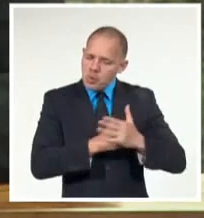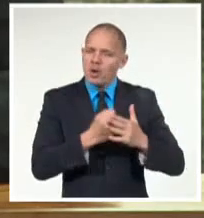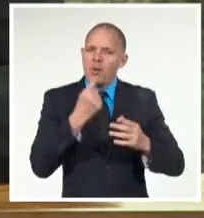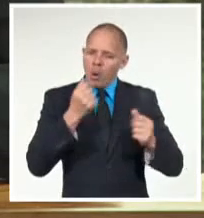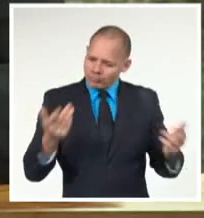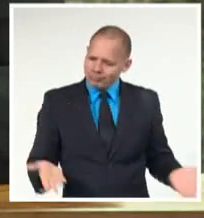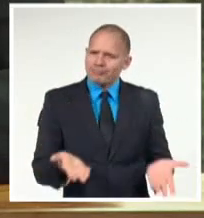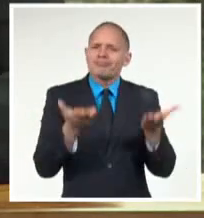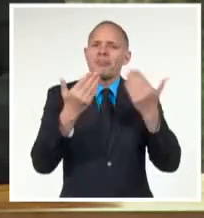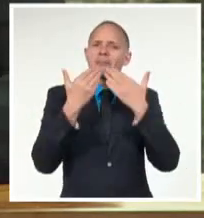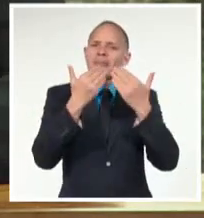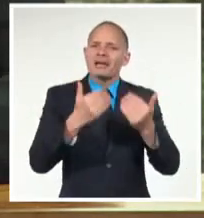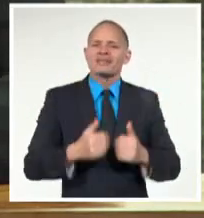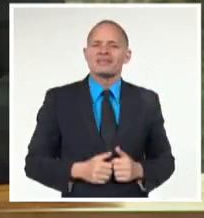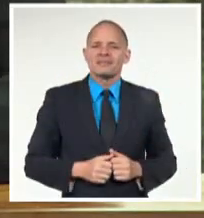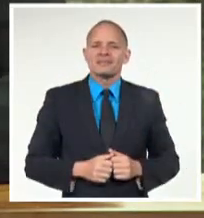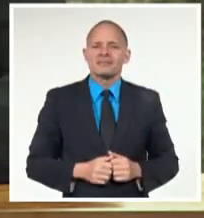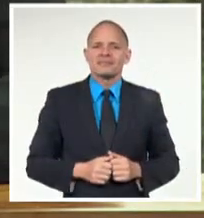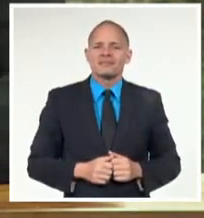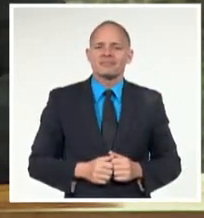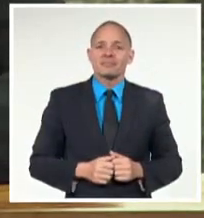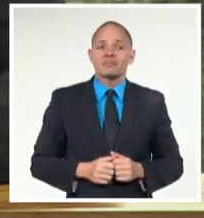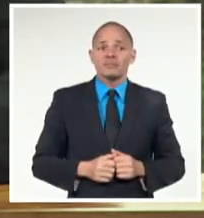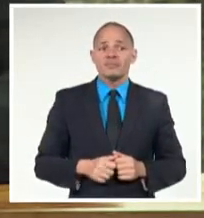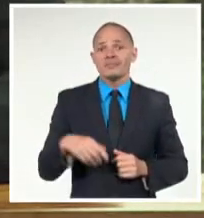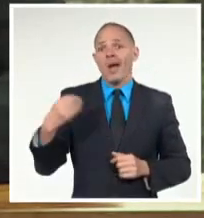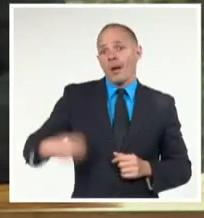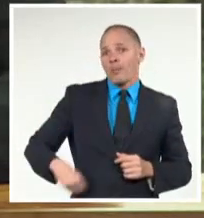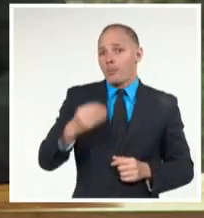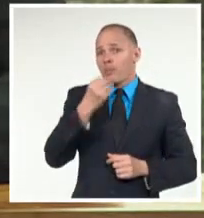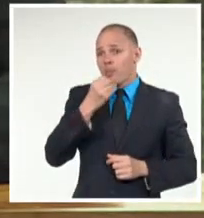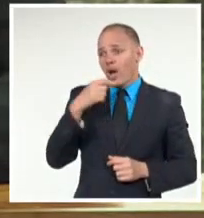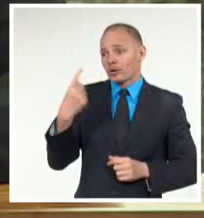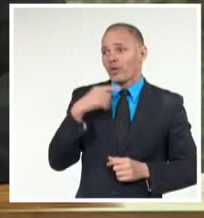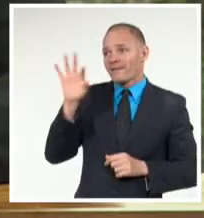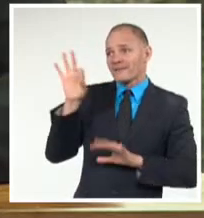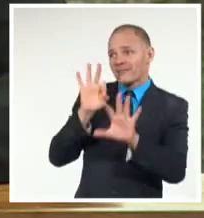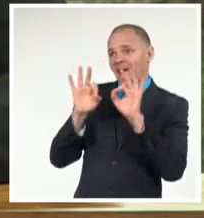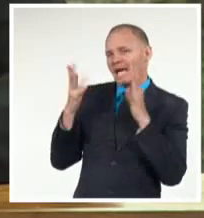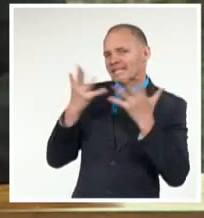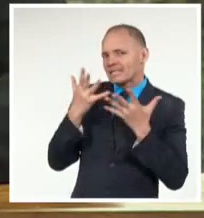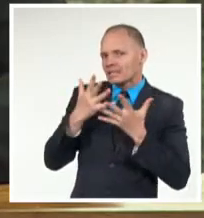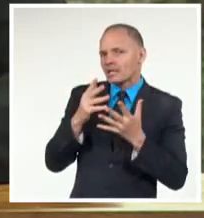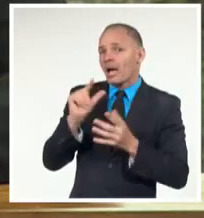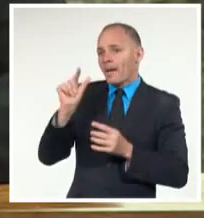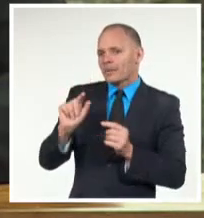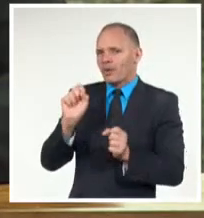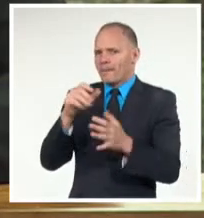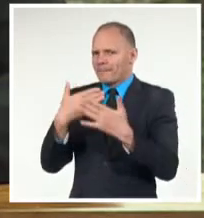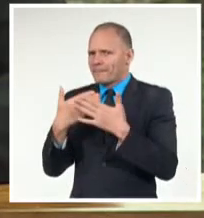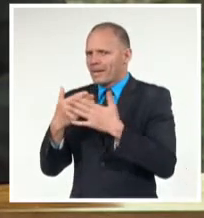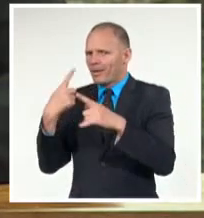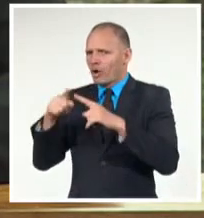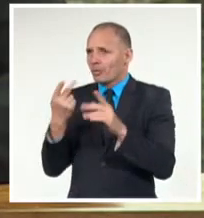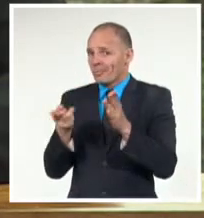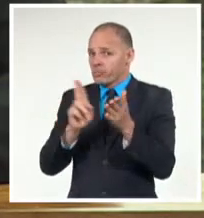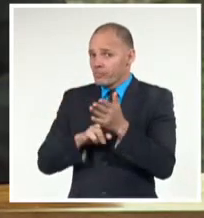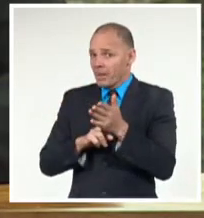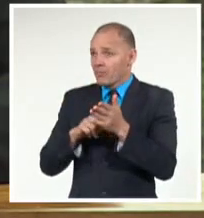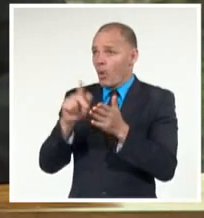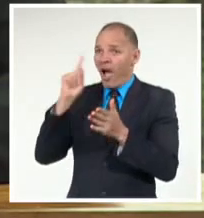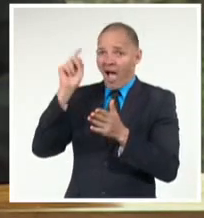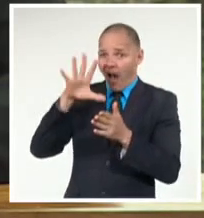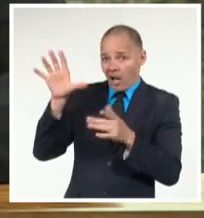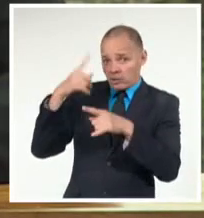Esta oportunidad es propicia para invitar a los hombres de negocio del sector turístico de los países miembros de la Unión Económica